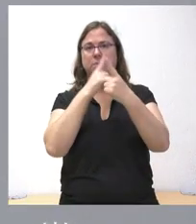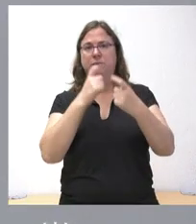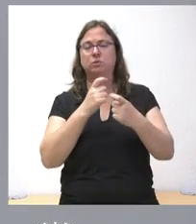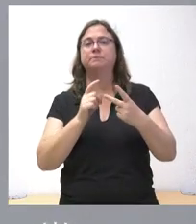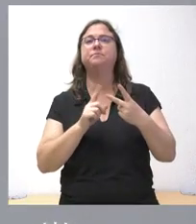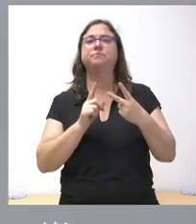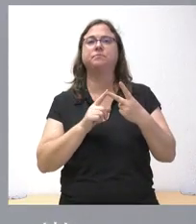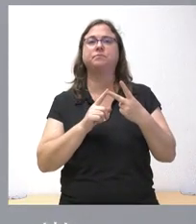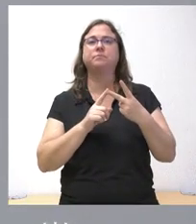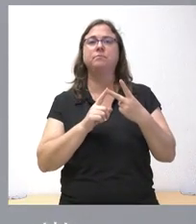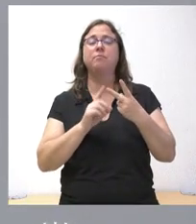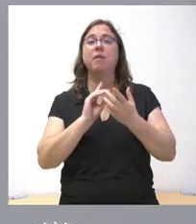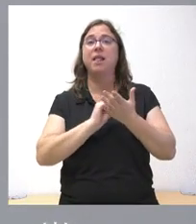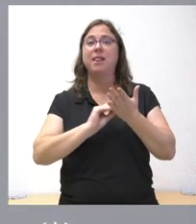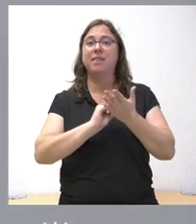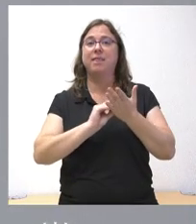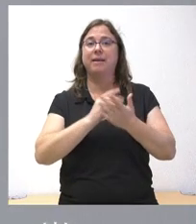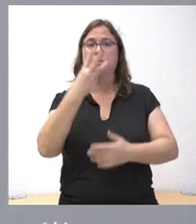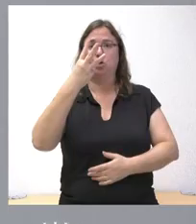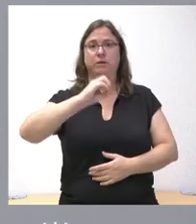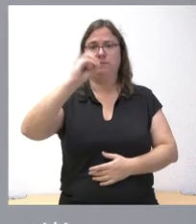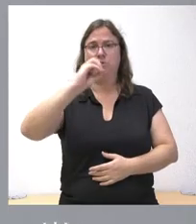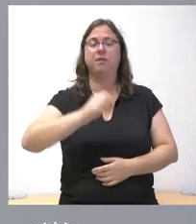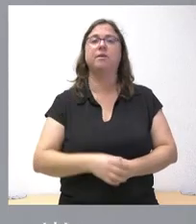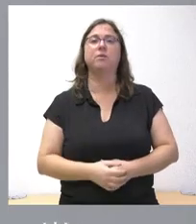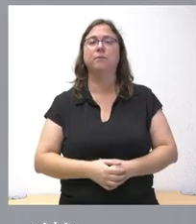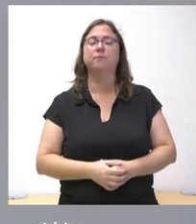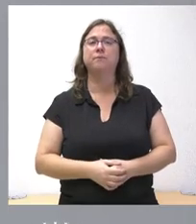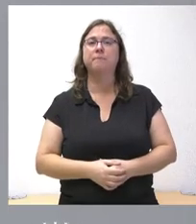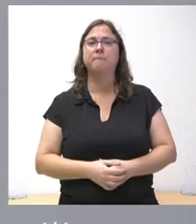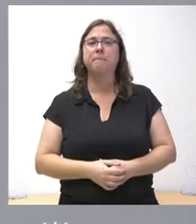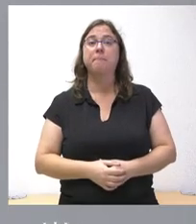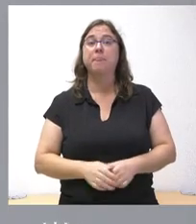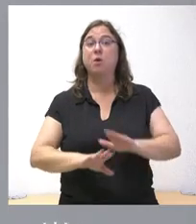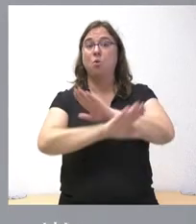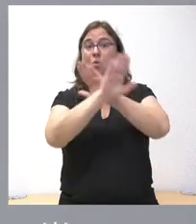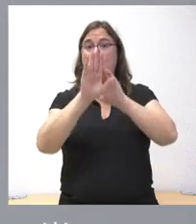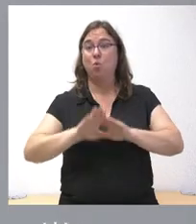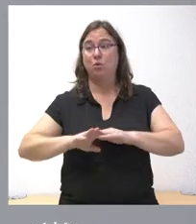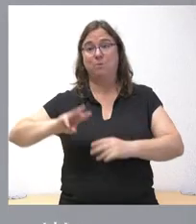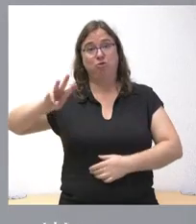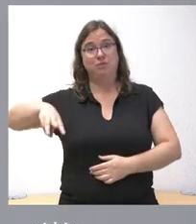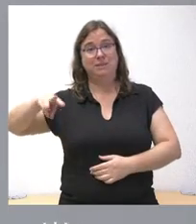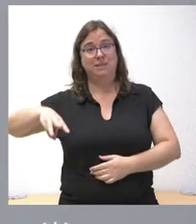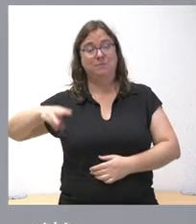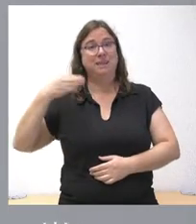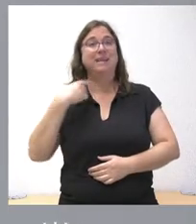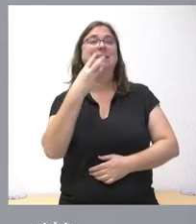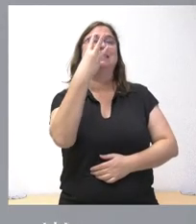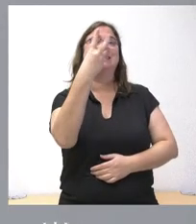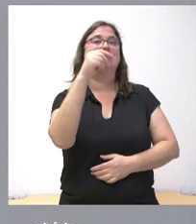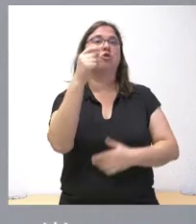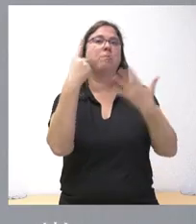el dato del 3%. El último trimestre del crecimiento económico de Castellón fue el 3,6%.